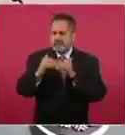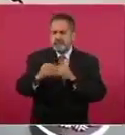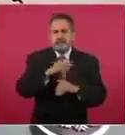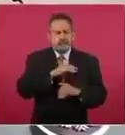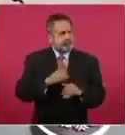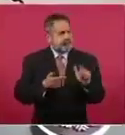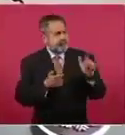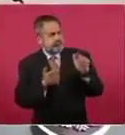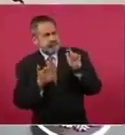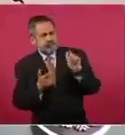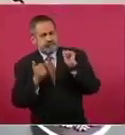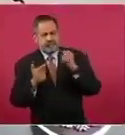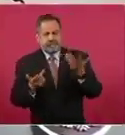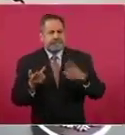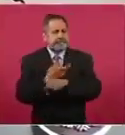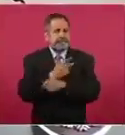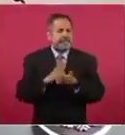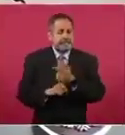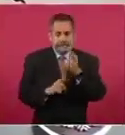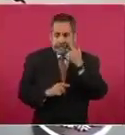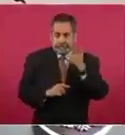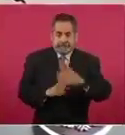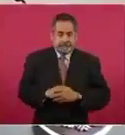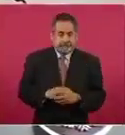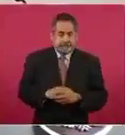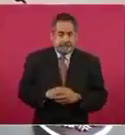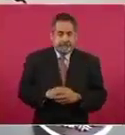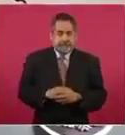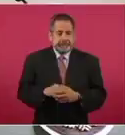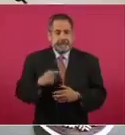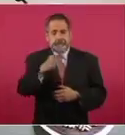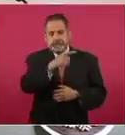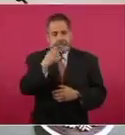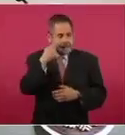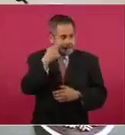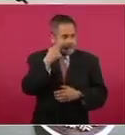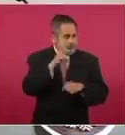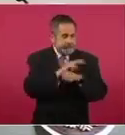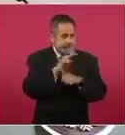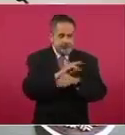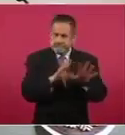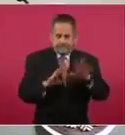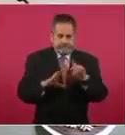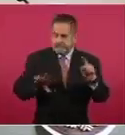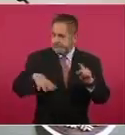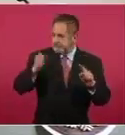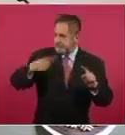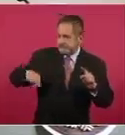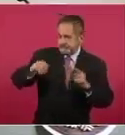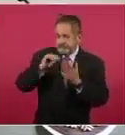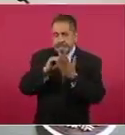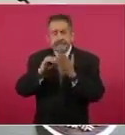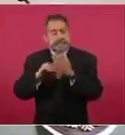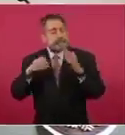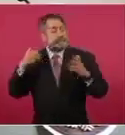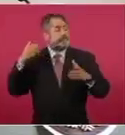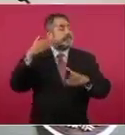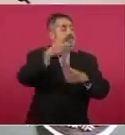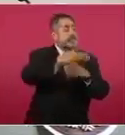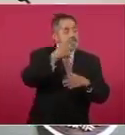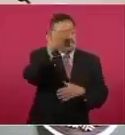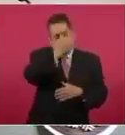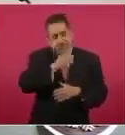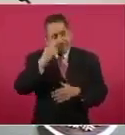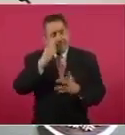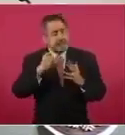recaudación. ¿Qué es lo que ha pasado? Aparentemente baja la fiscalización, pero los esfuerzos que se han hecho de auditorías que han identificado